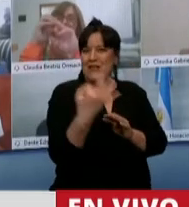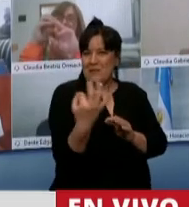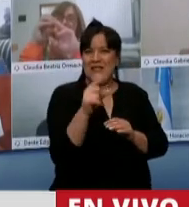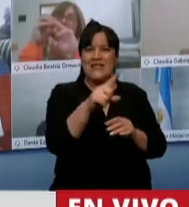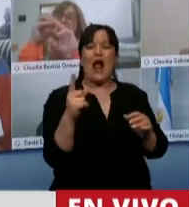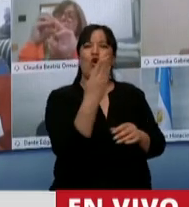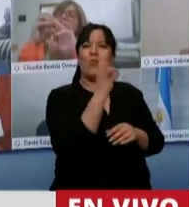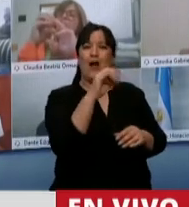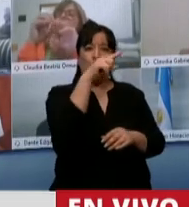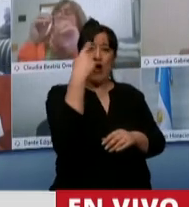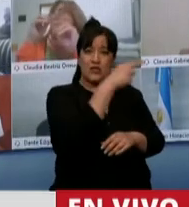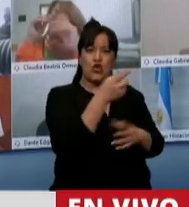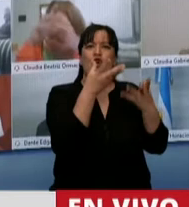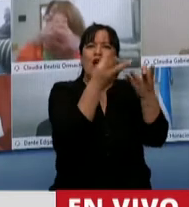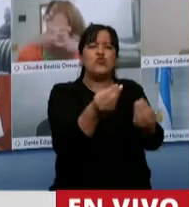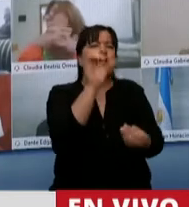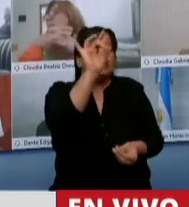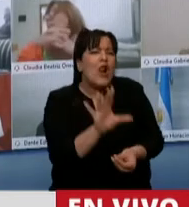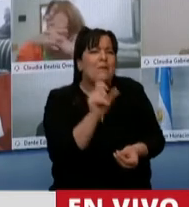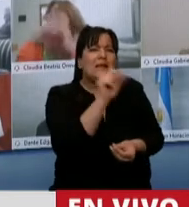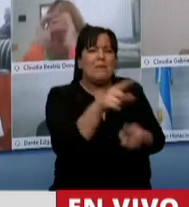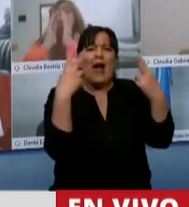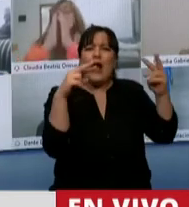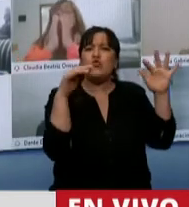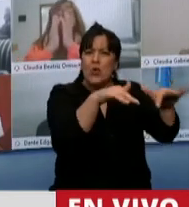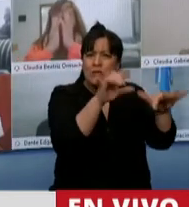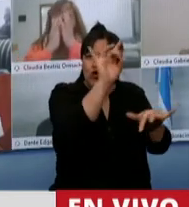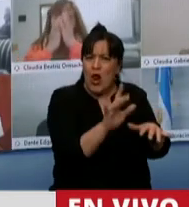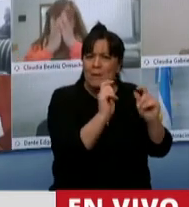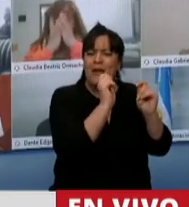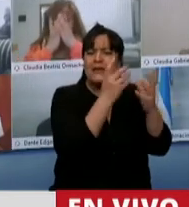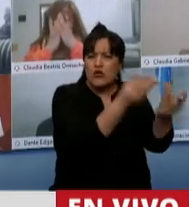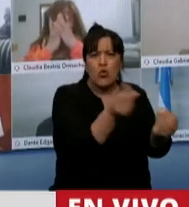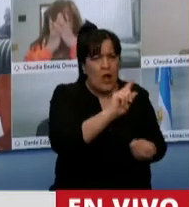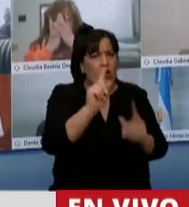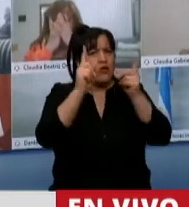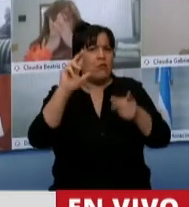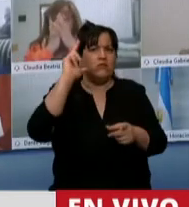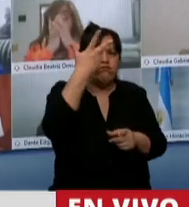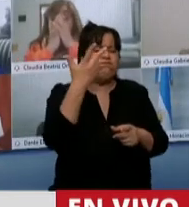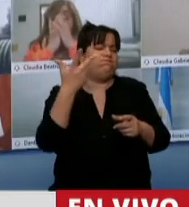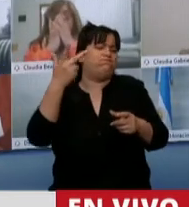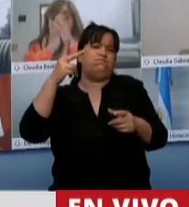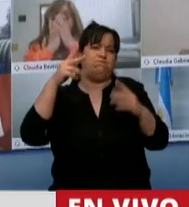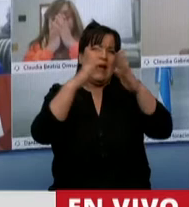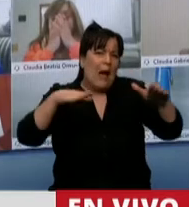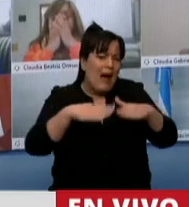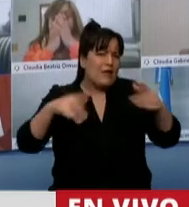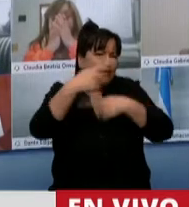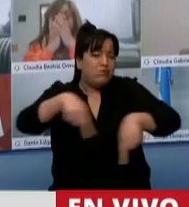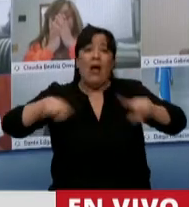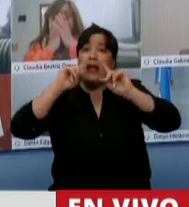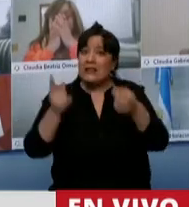Banco Nación para ayudar no solamente al sector turístico, a los hoteleros, a los cabañeros, los gastronómicos, sino que también